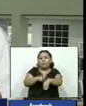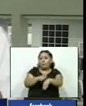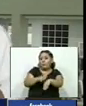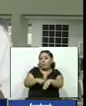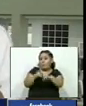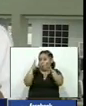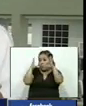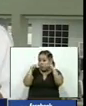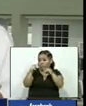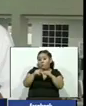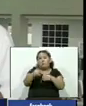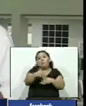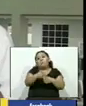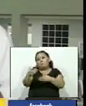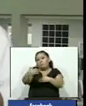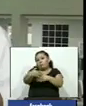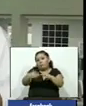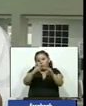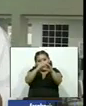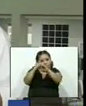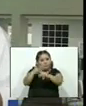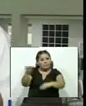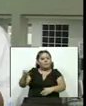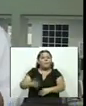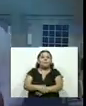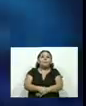de la noche regreso la señal hasta los estudios principales